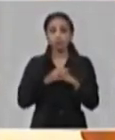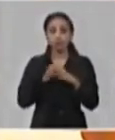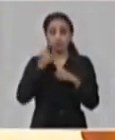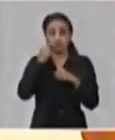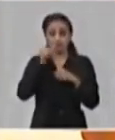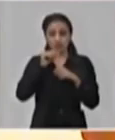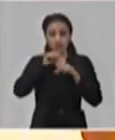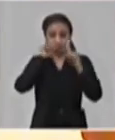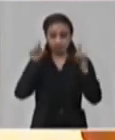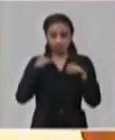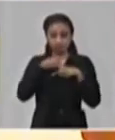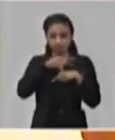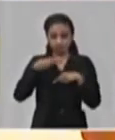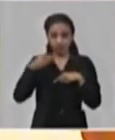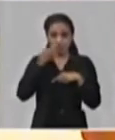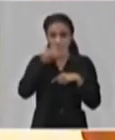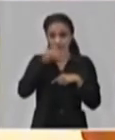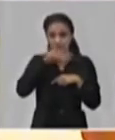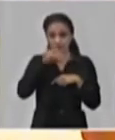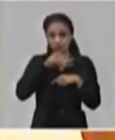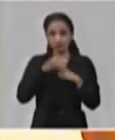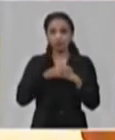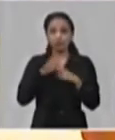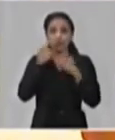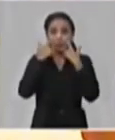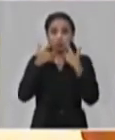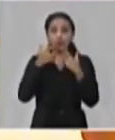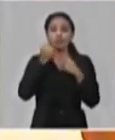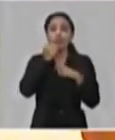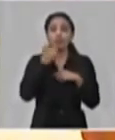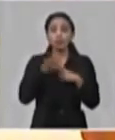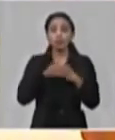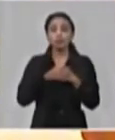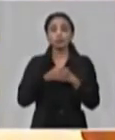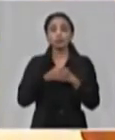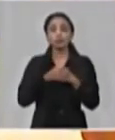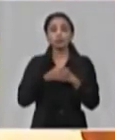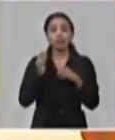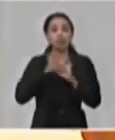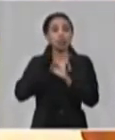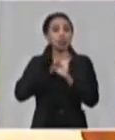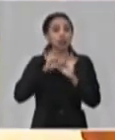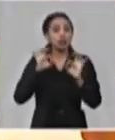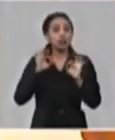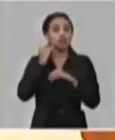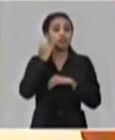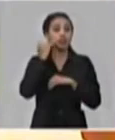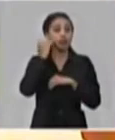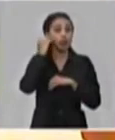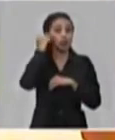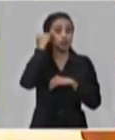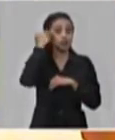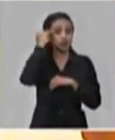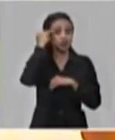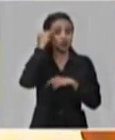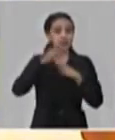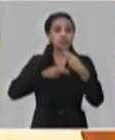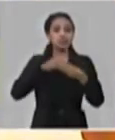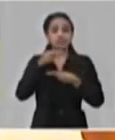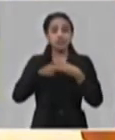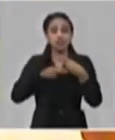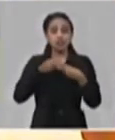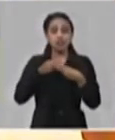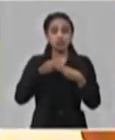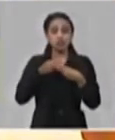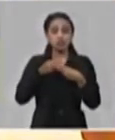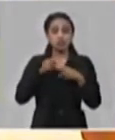pantalla. Es importante también la calidad de la capacitación que se viene realizando